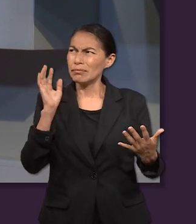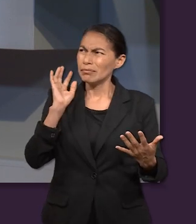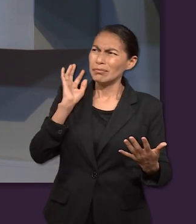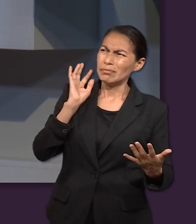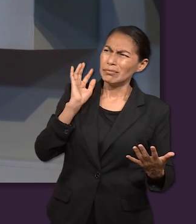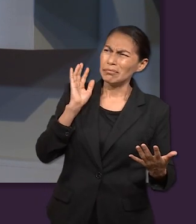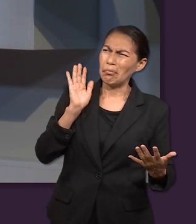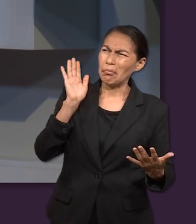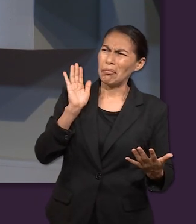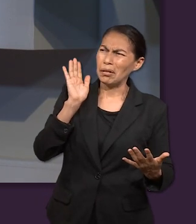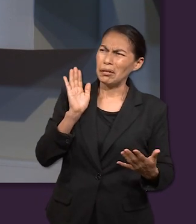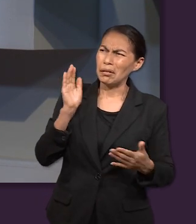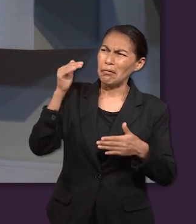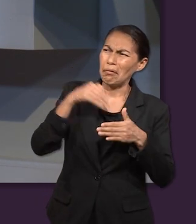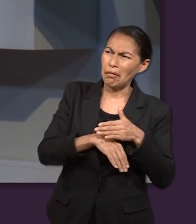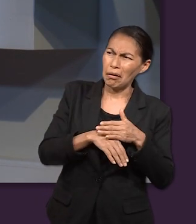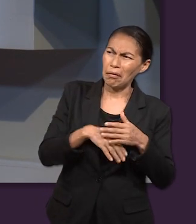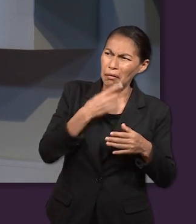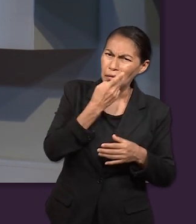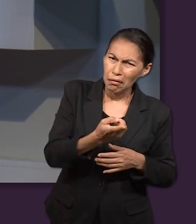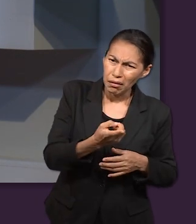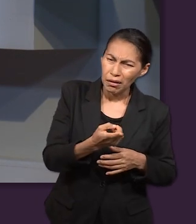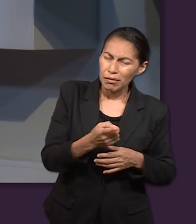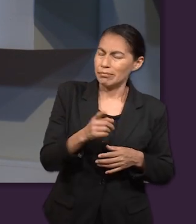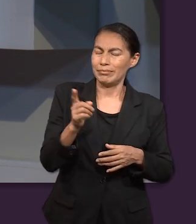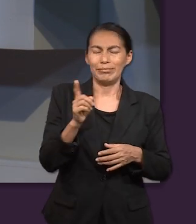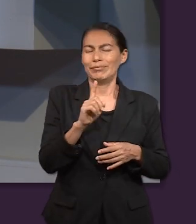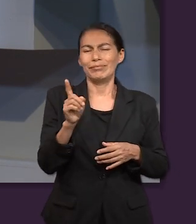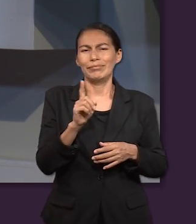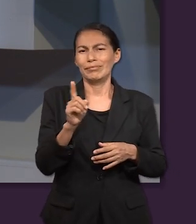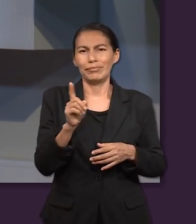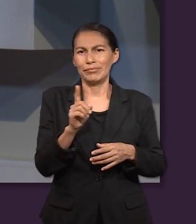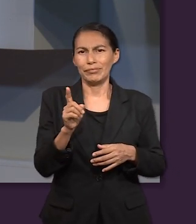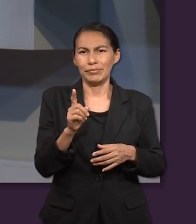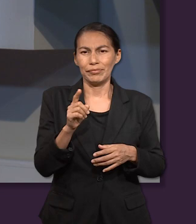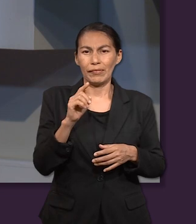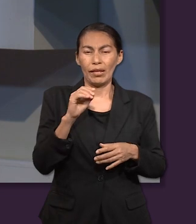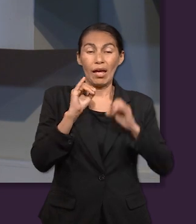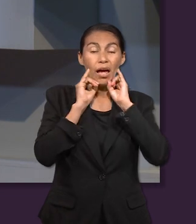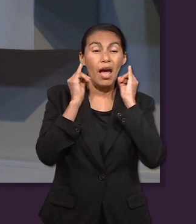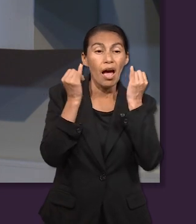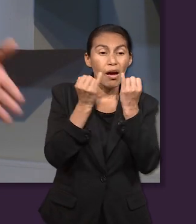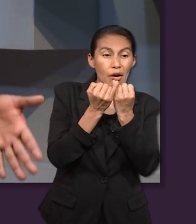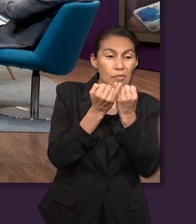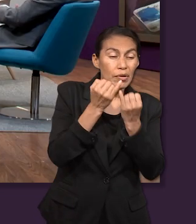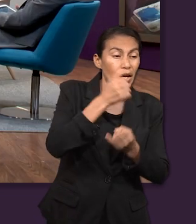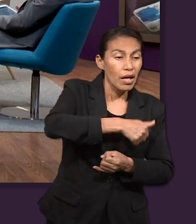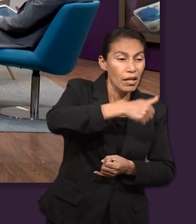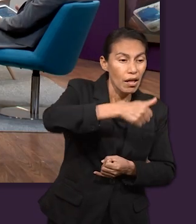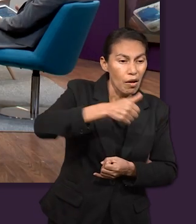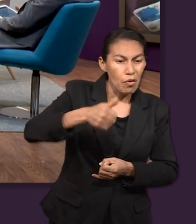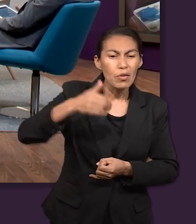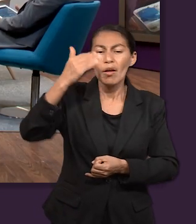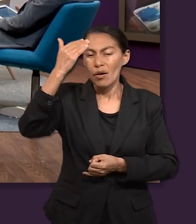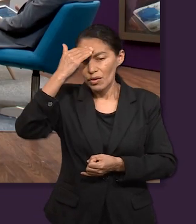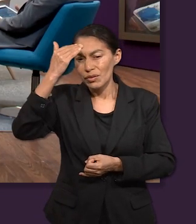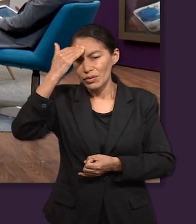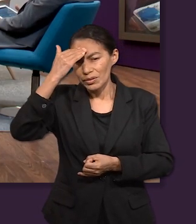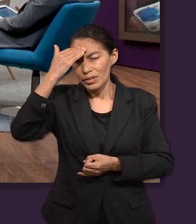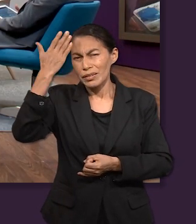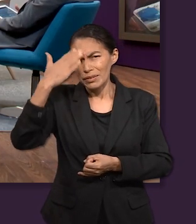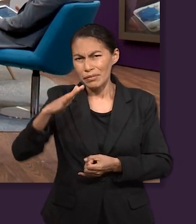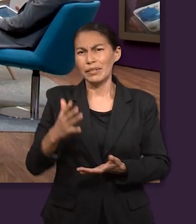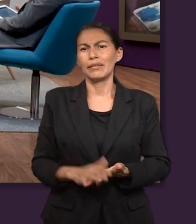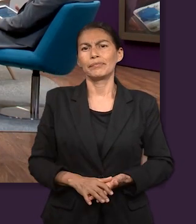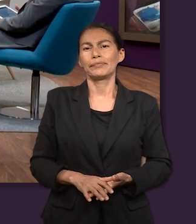los está predestinando para que fracasen. No, es que prácticamente Jacob ya conocía a sus hijos y sabía dónde iban